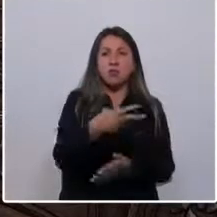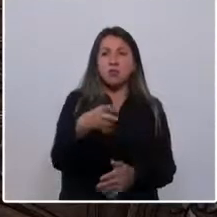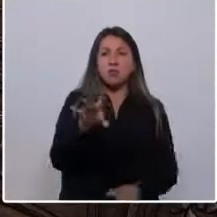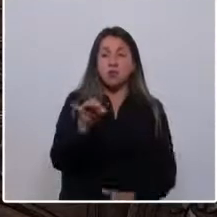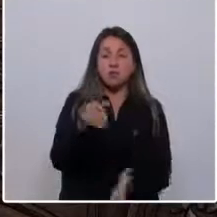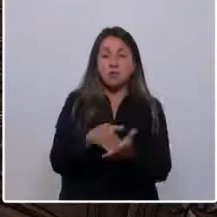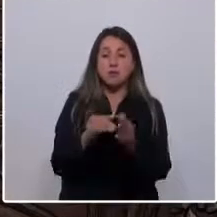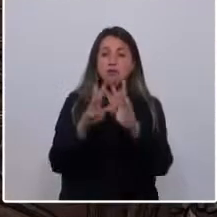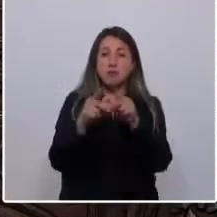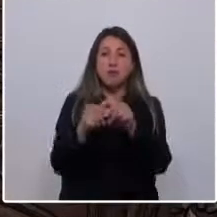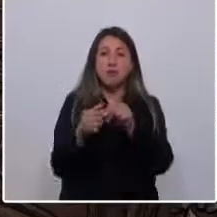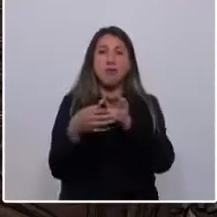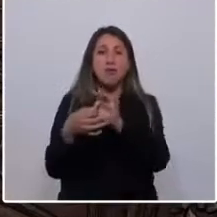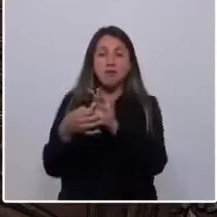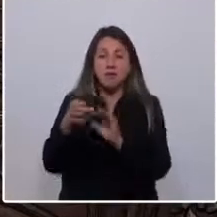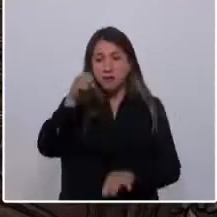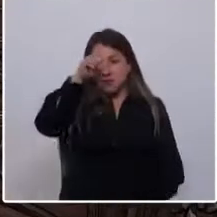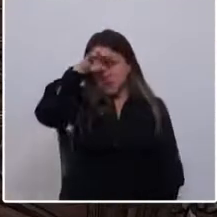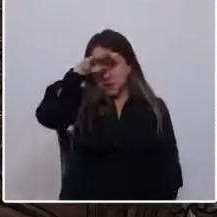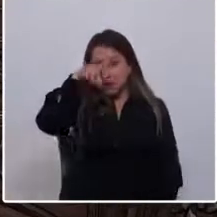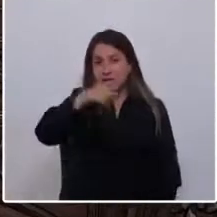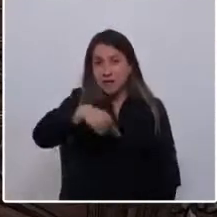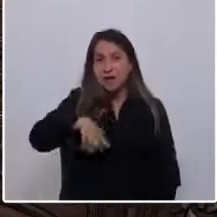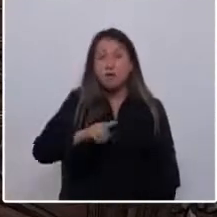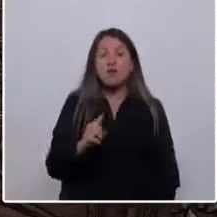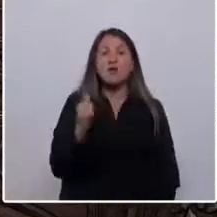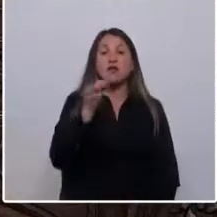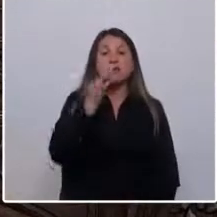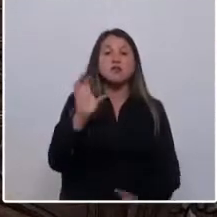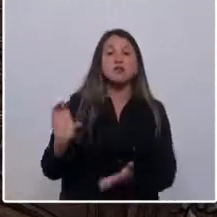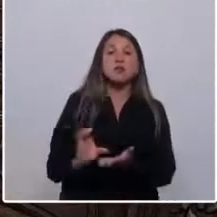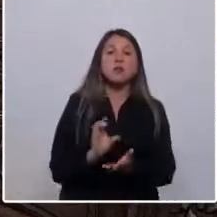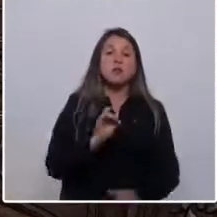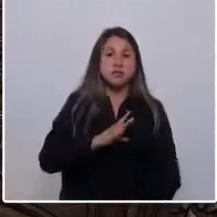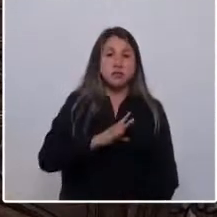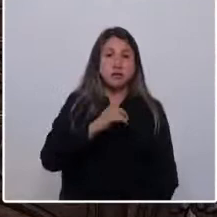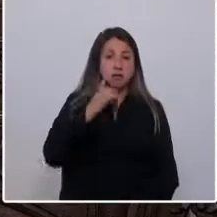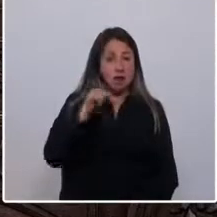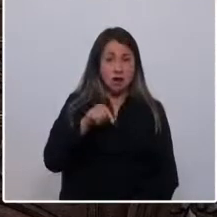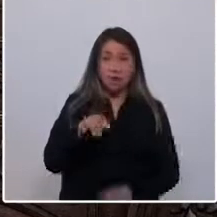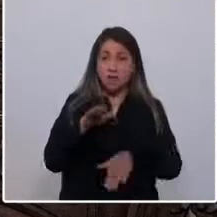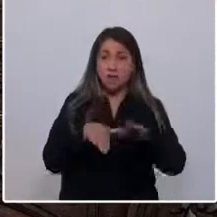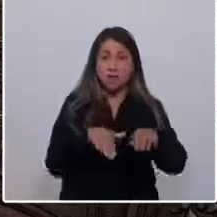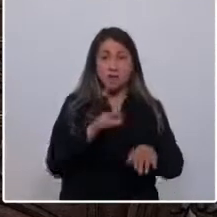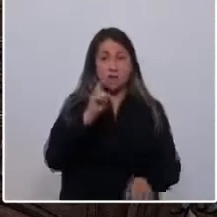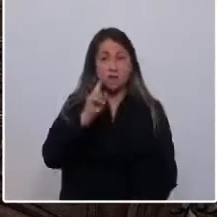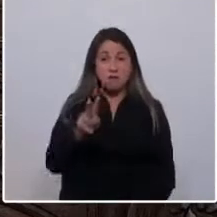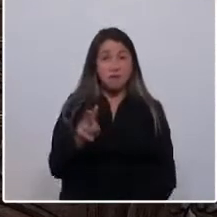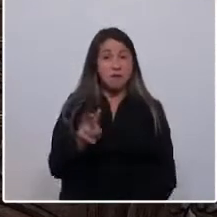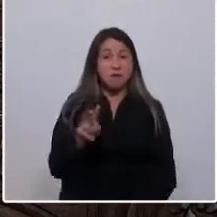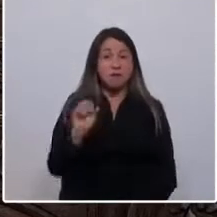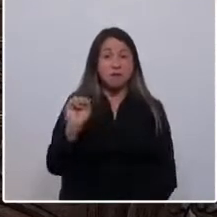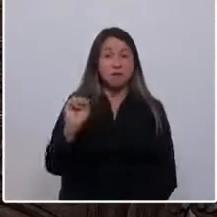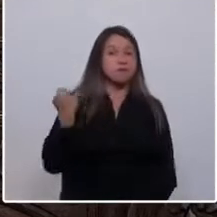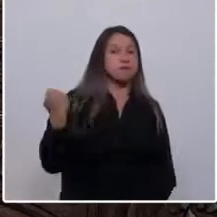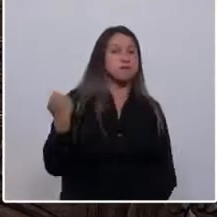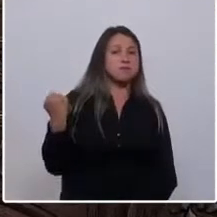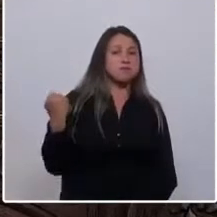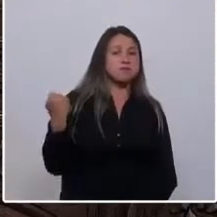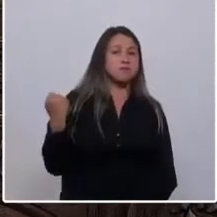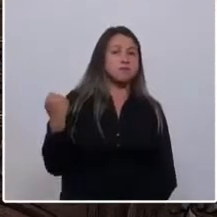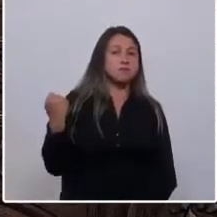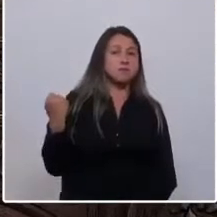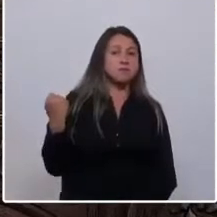familias que dependen de la minería. Aquella que Allende dijo era el sueldo de Chile, pero aquí muchas veces hemos escuchado darle la espalda a esos chilenos